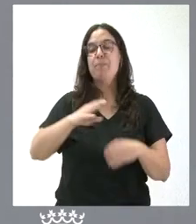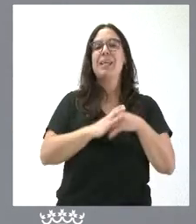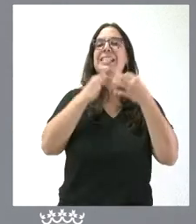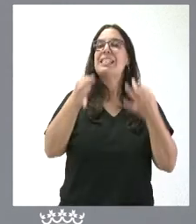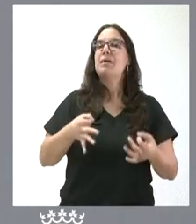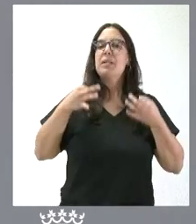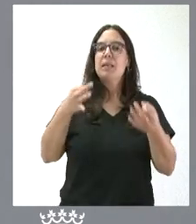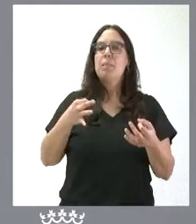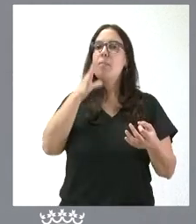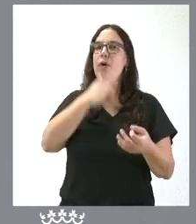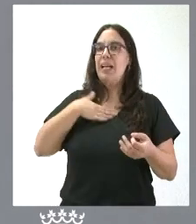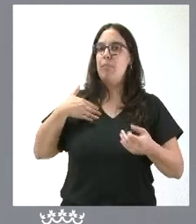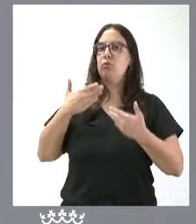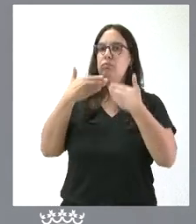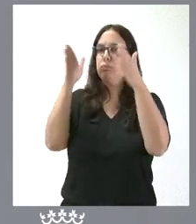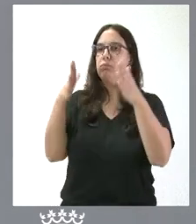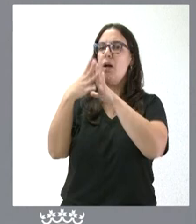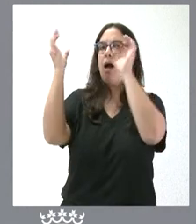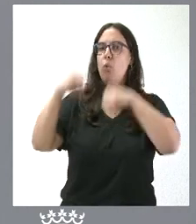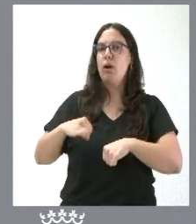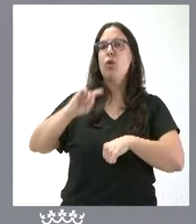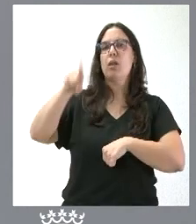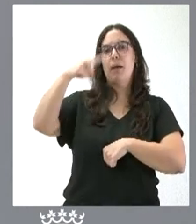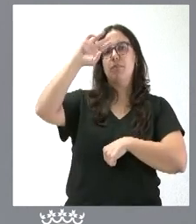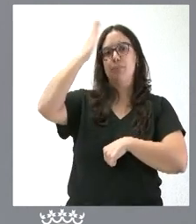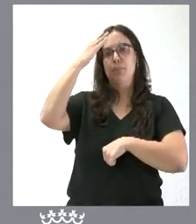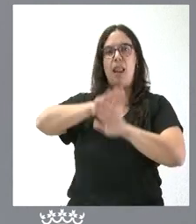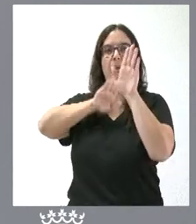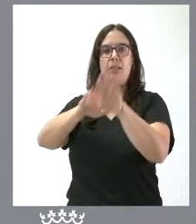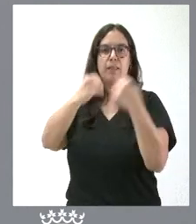de la voluntad de acuerdo y siempre dentro del principio de lealtad institucional.